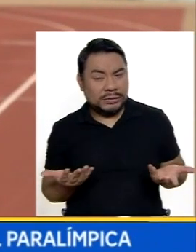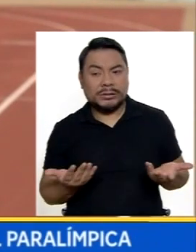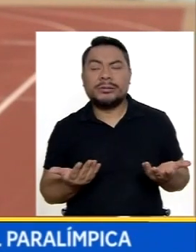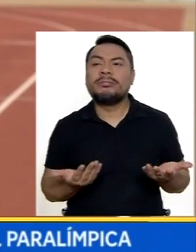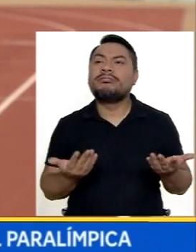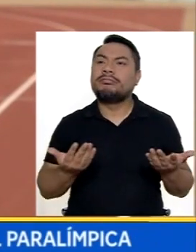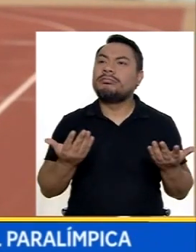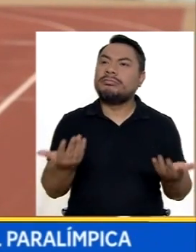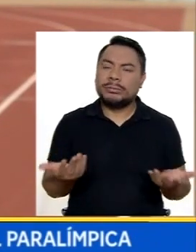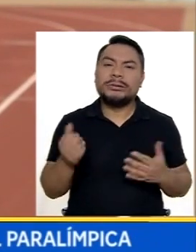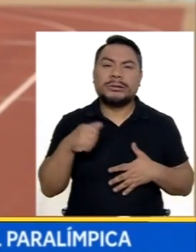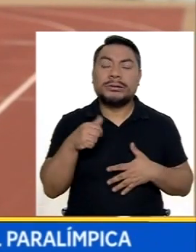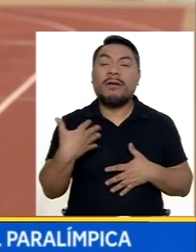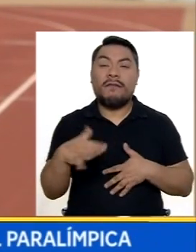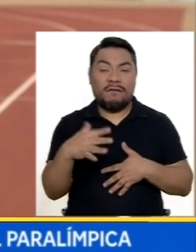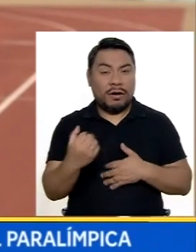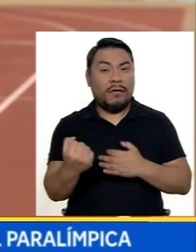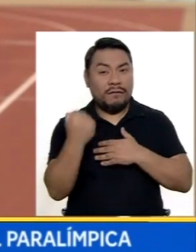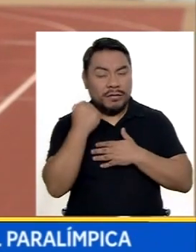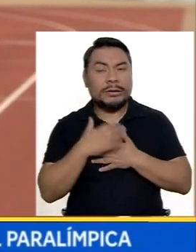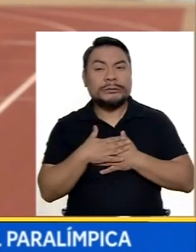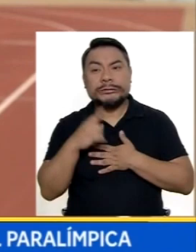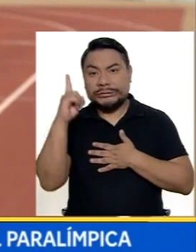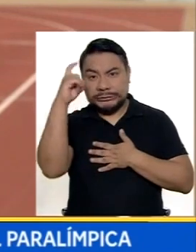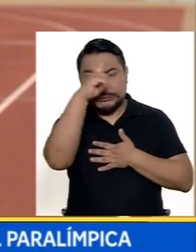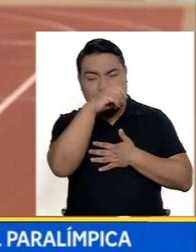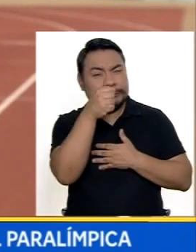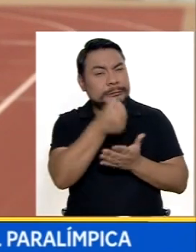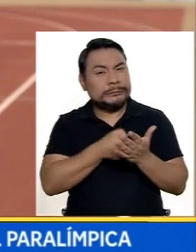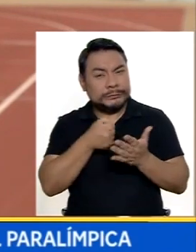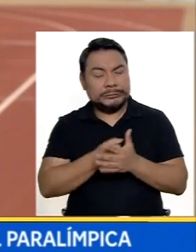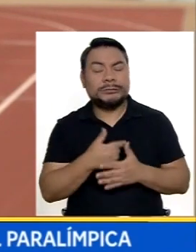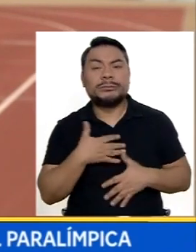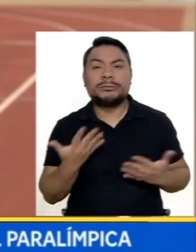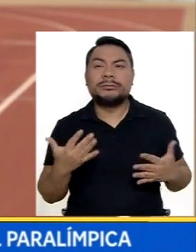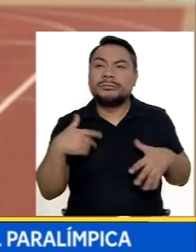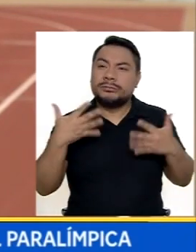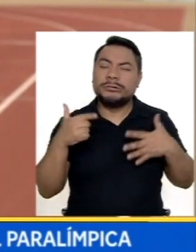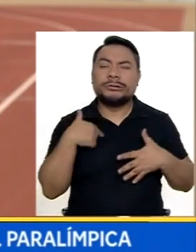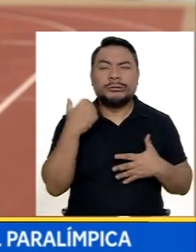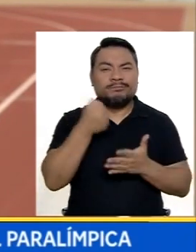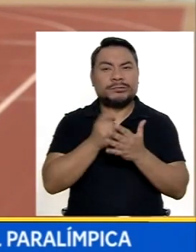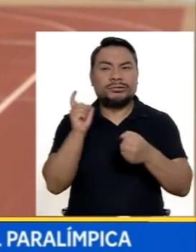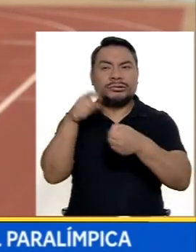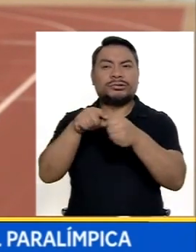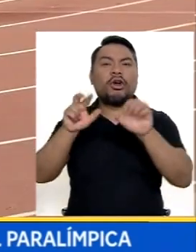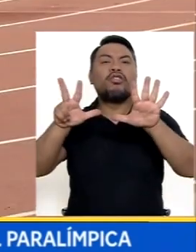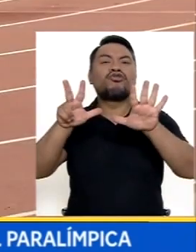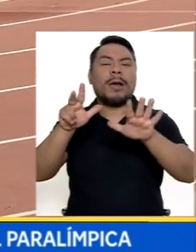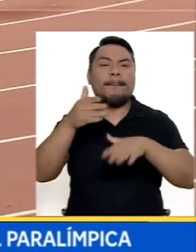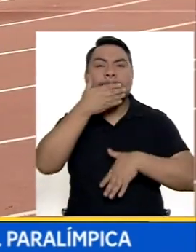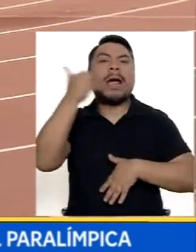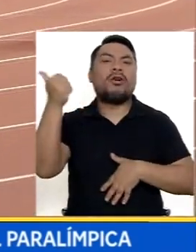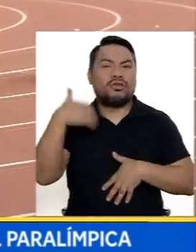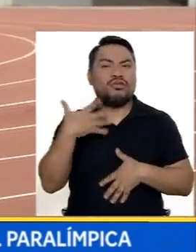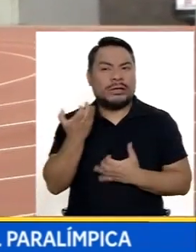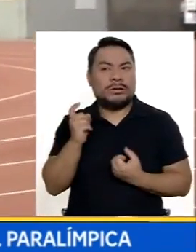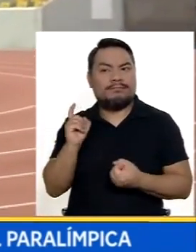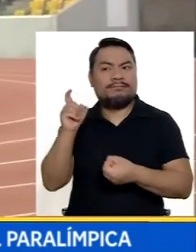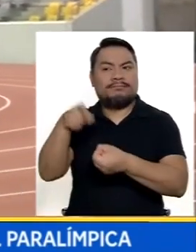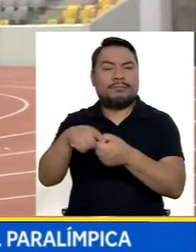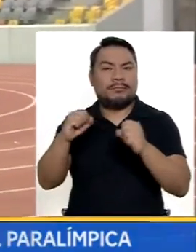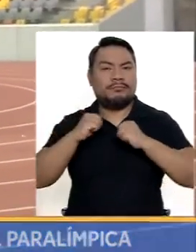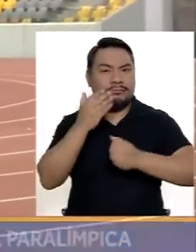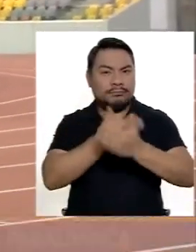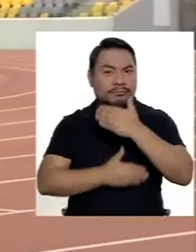Mi competencia como tal Es muy fuerte De una categoría muy dura Me veo entre los 8 primeros Entre los 8 mejores En una